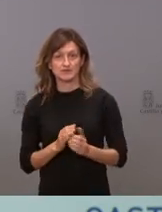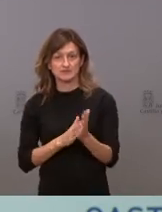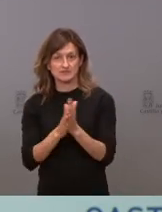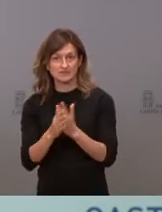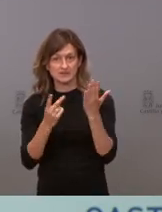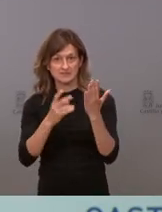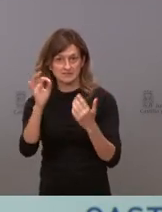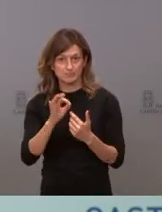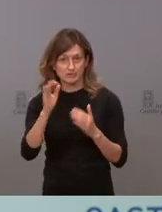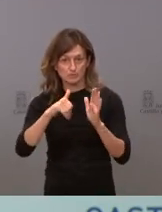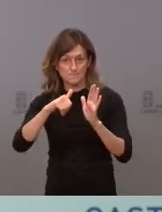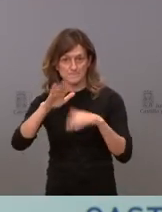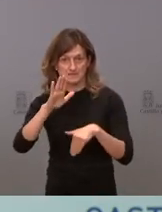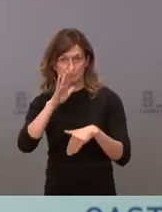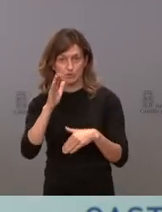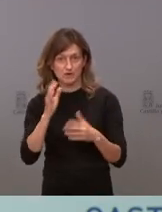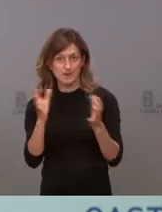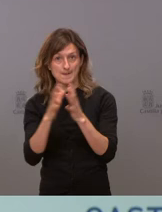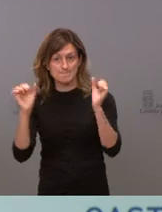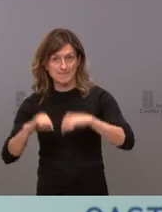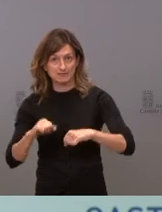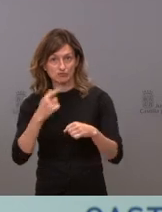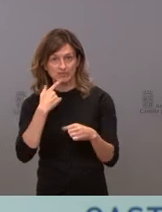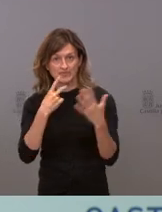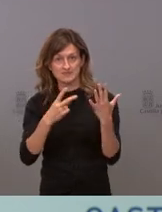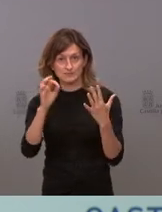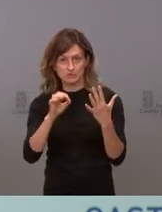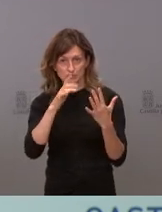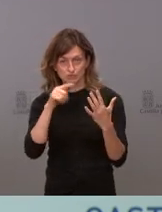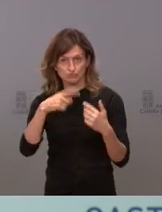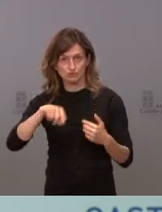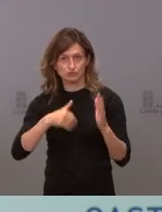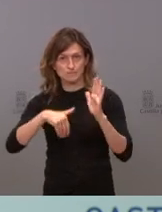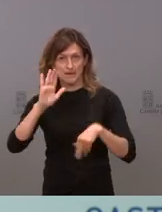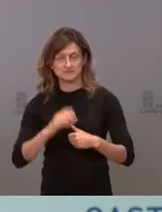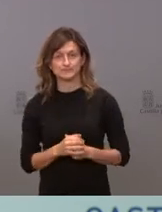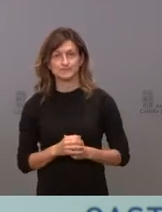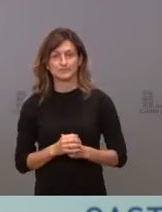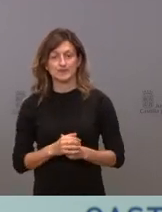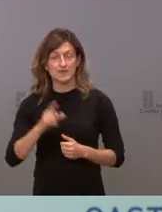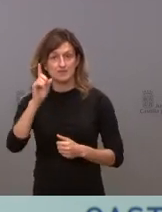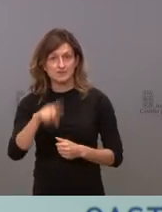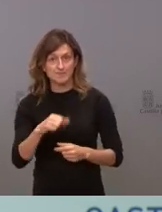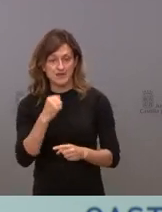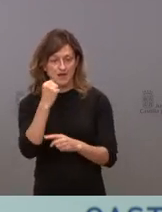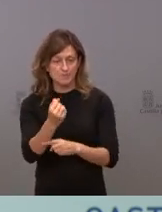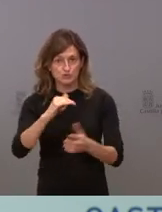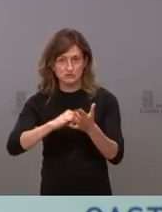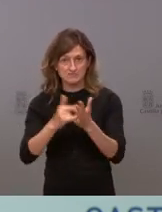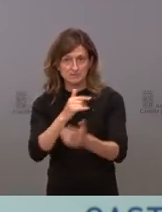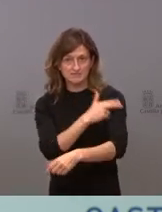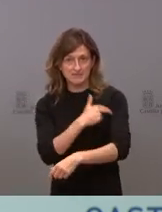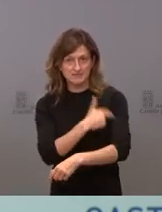% que marcaba el Pacto para la Recuperación. Hemos reforzado nuestro sistema sanitario